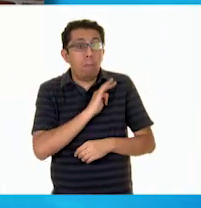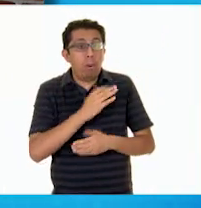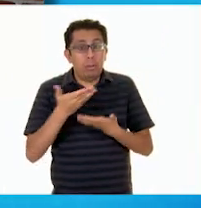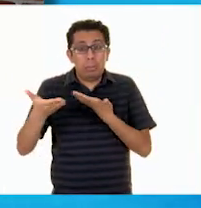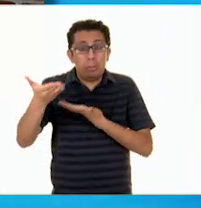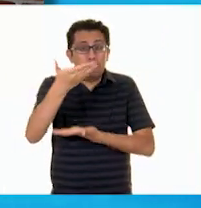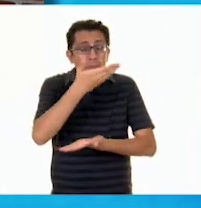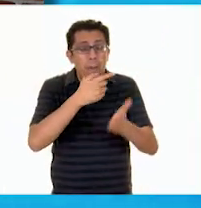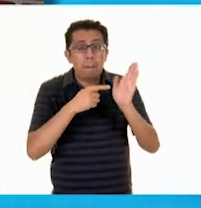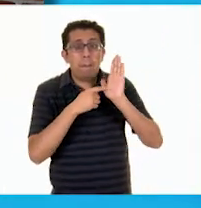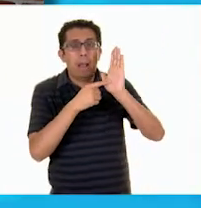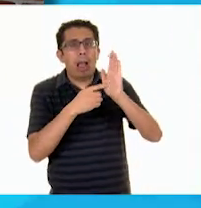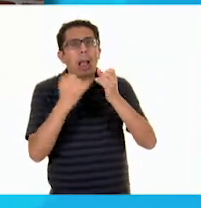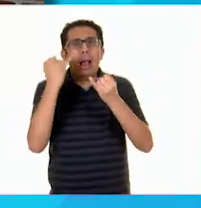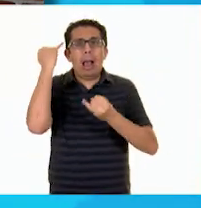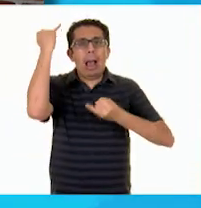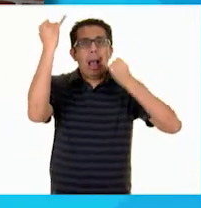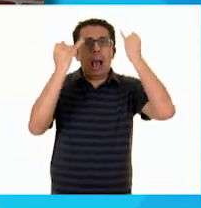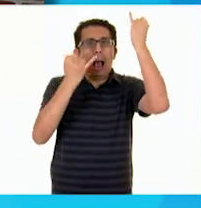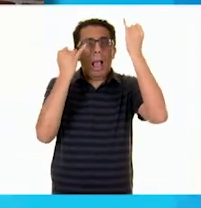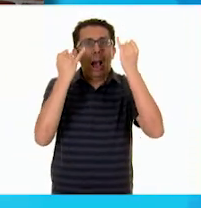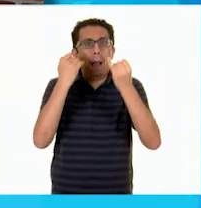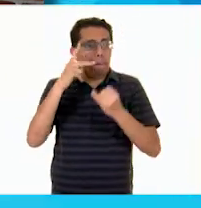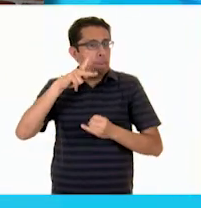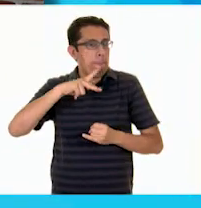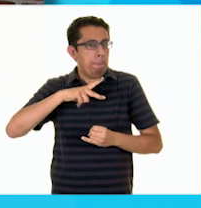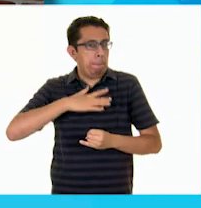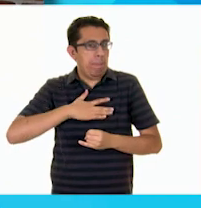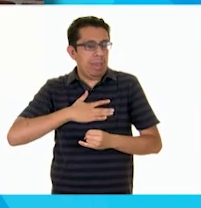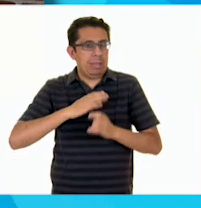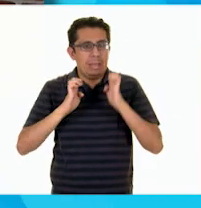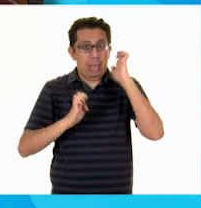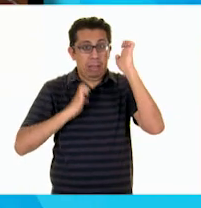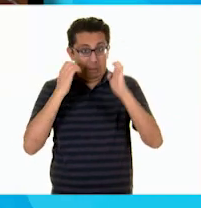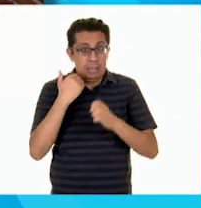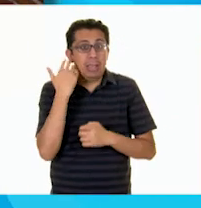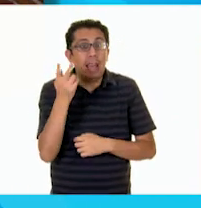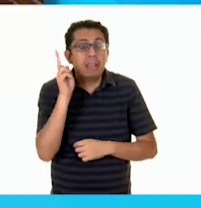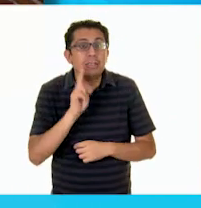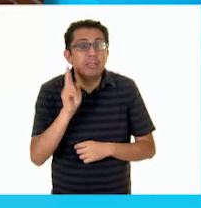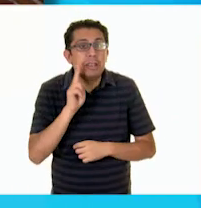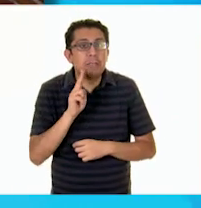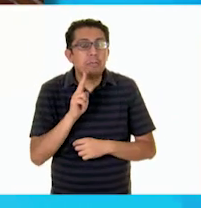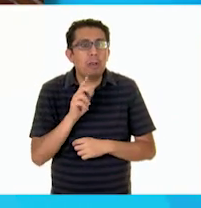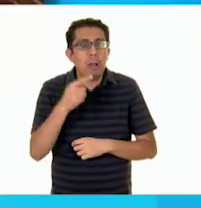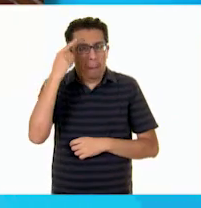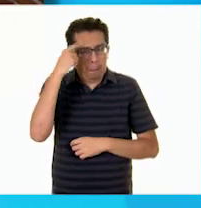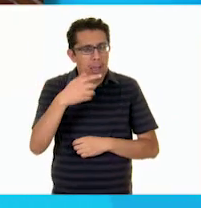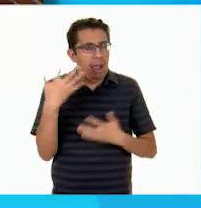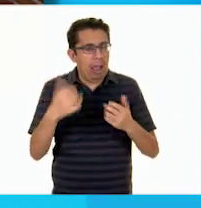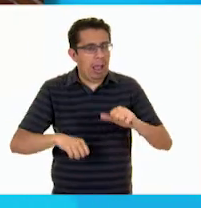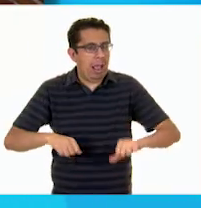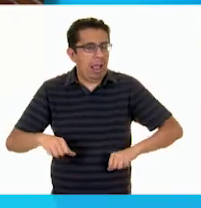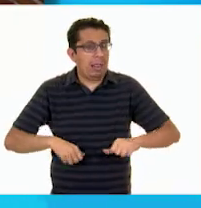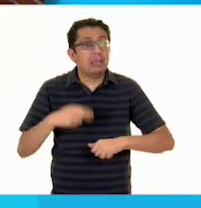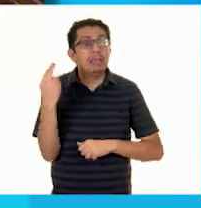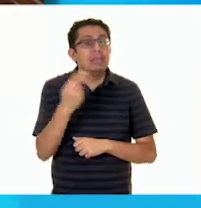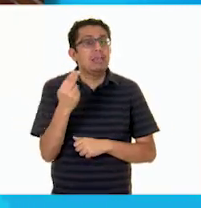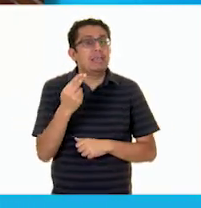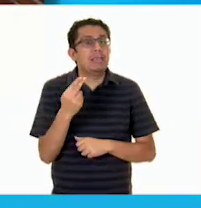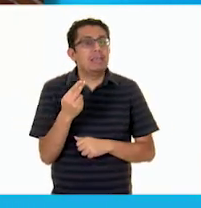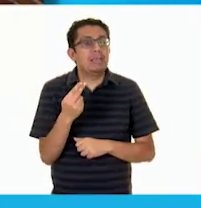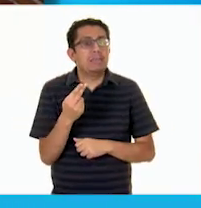imaginando que podemos crear nuestra propia exposición. ¿Te gustaría intentarlo? Para realizar esta actividad necesitaremos